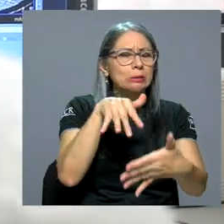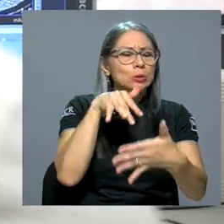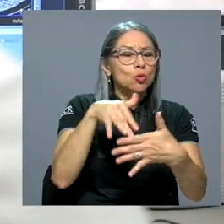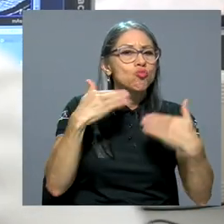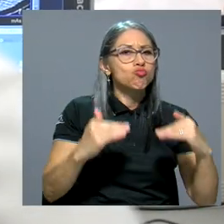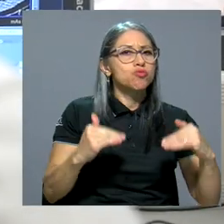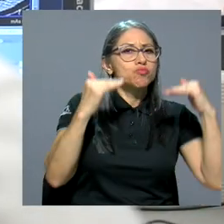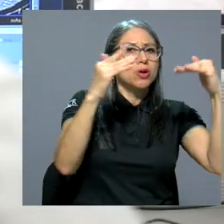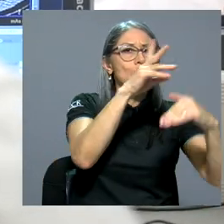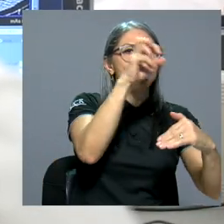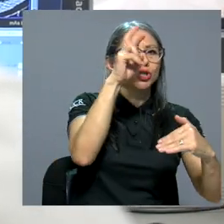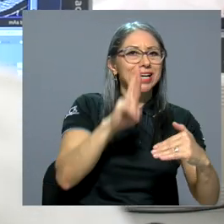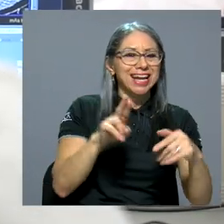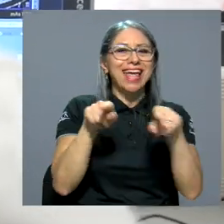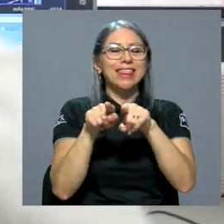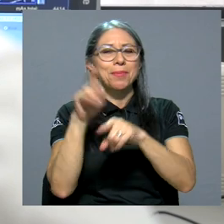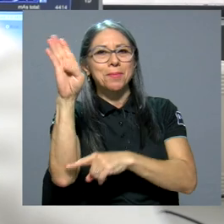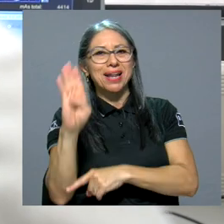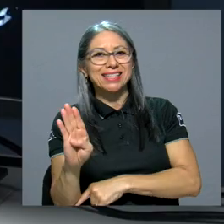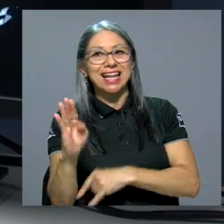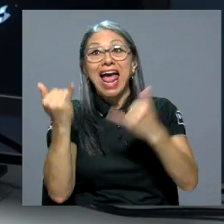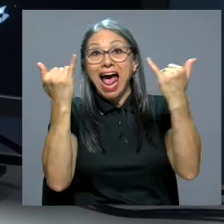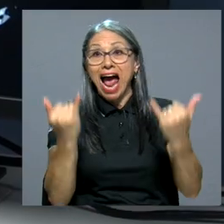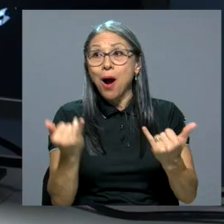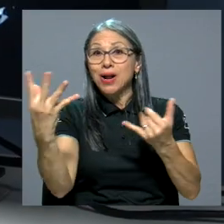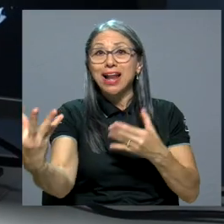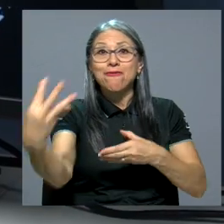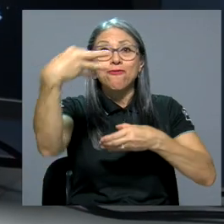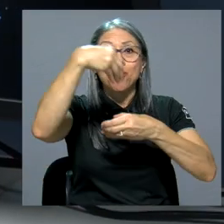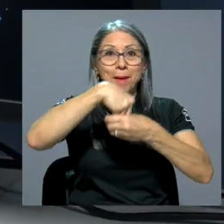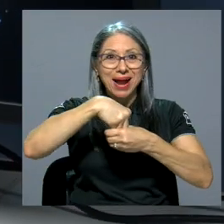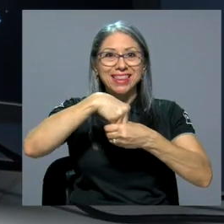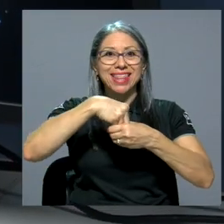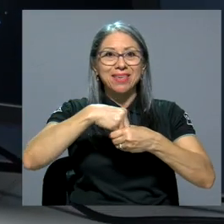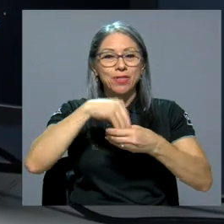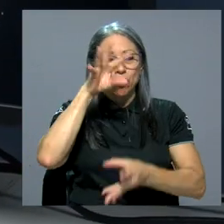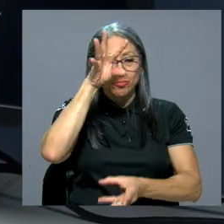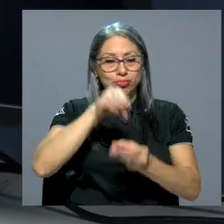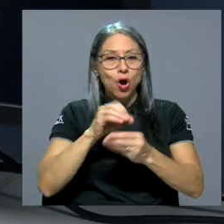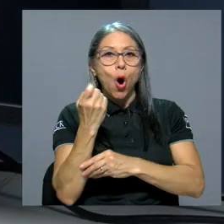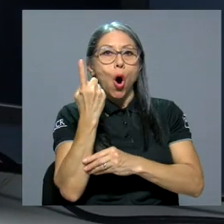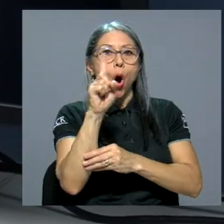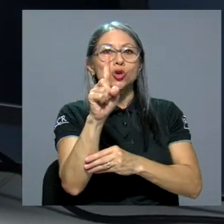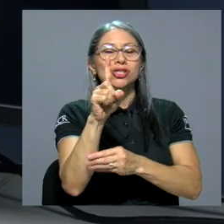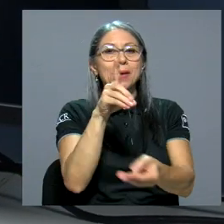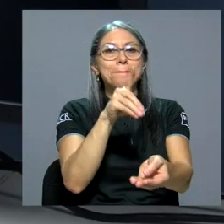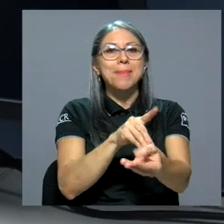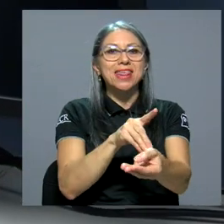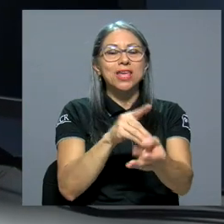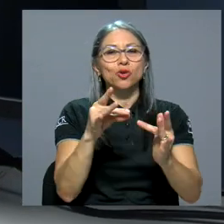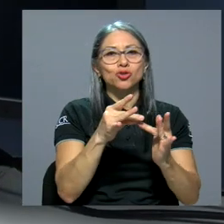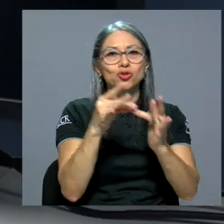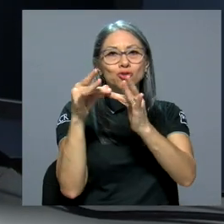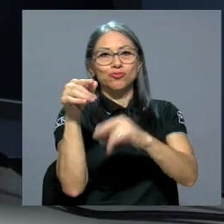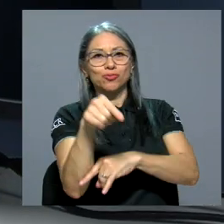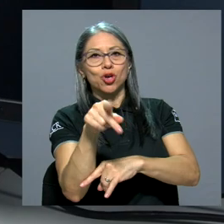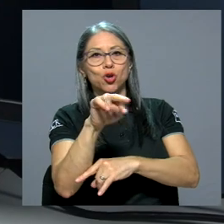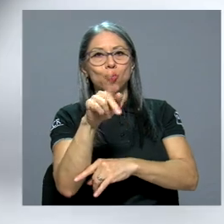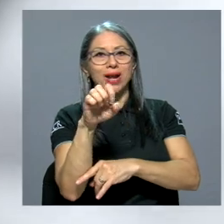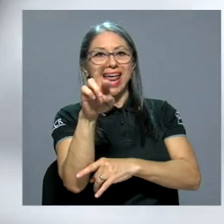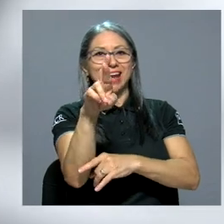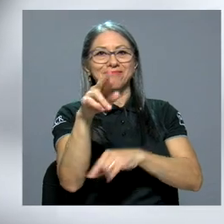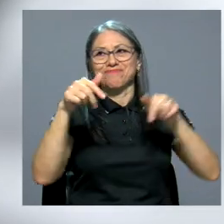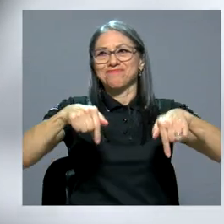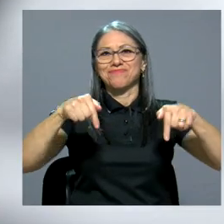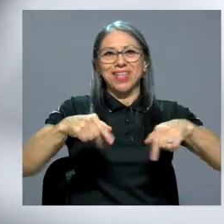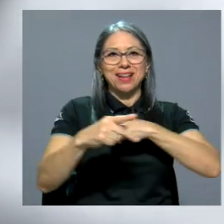tanto en Costa Rica como en Brasil. Ahora forma parte de los 11 médicos nucleares presentes en el país. Nos